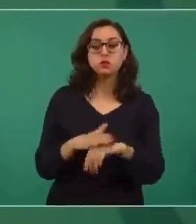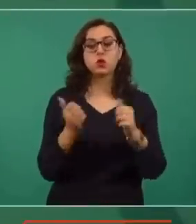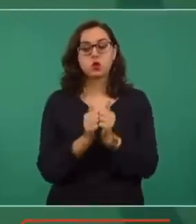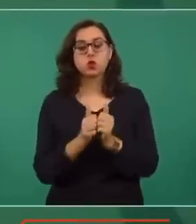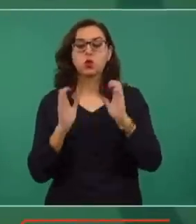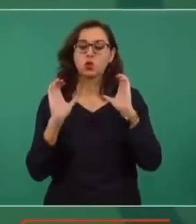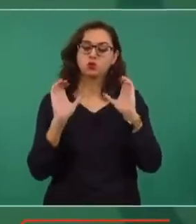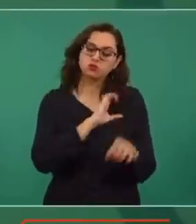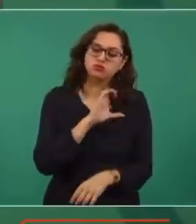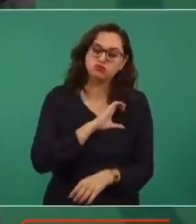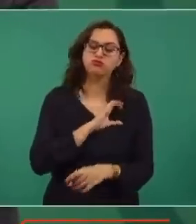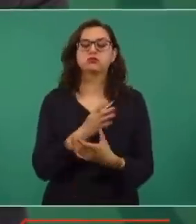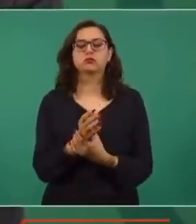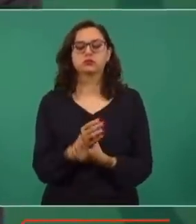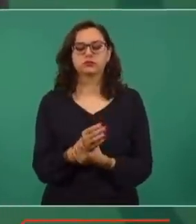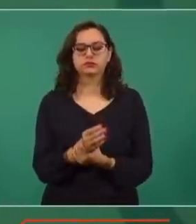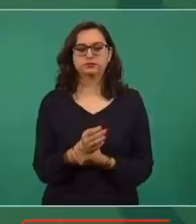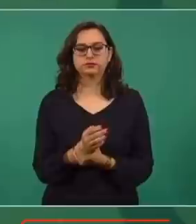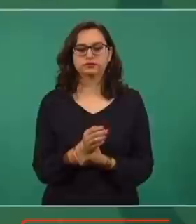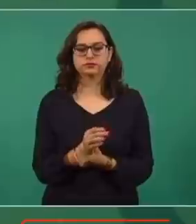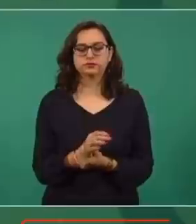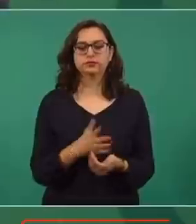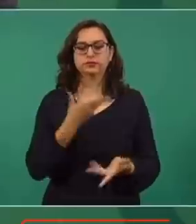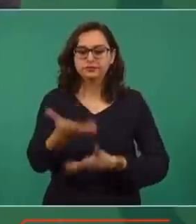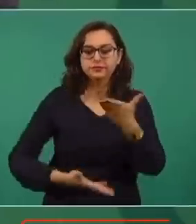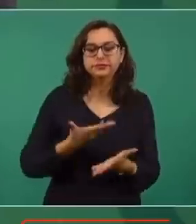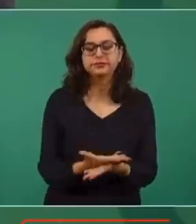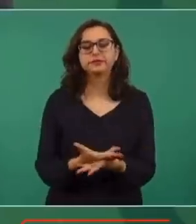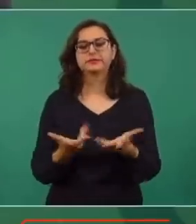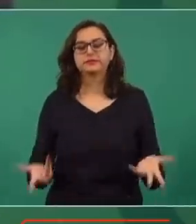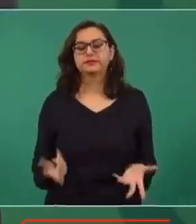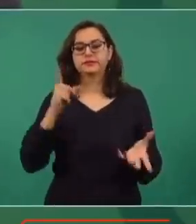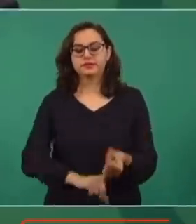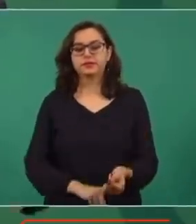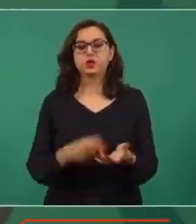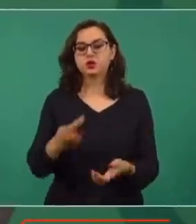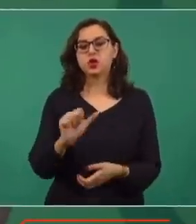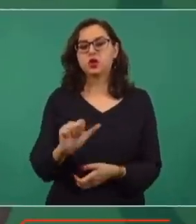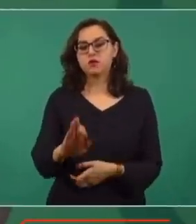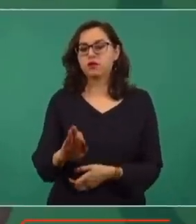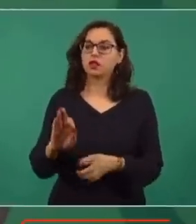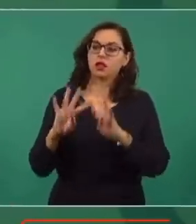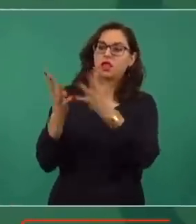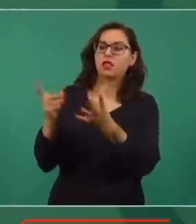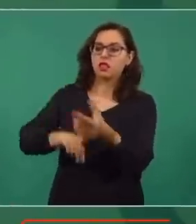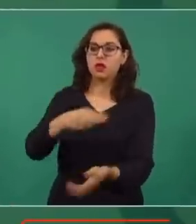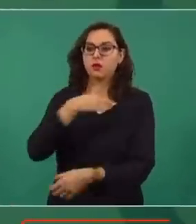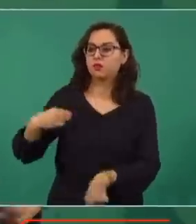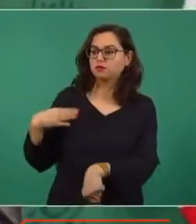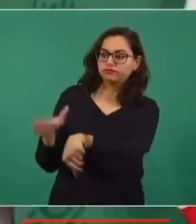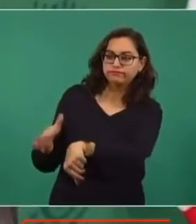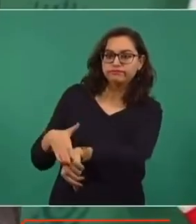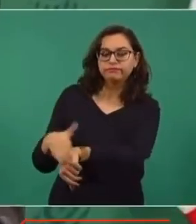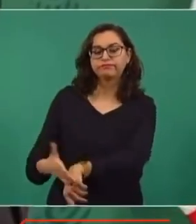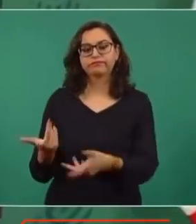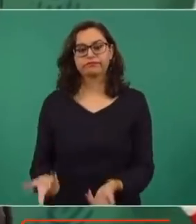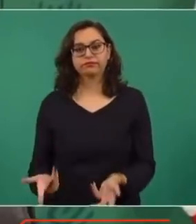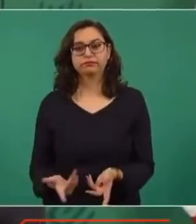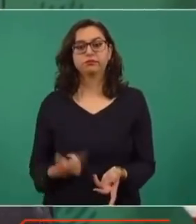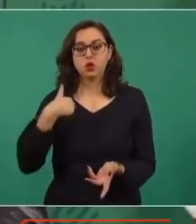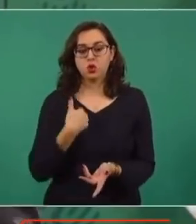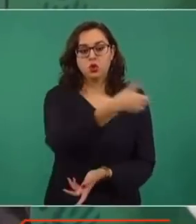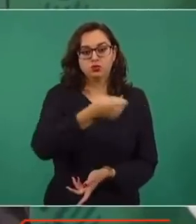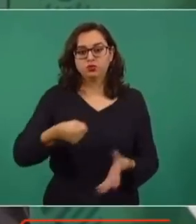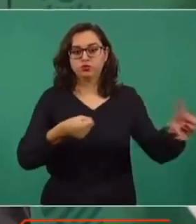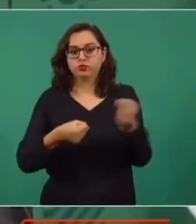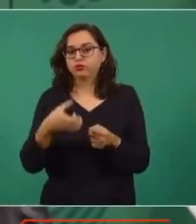cariñoso a los miembros del Consejo de la Judicatura. Me tocó a mí proponer a